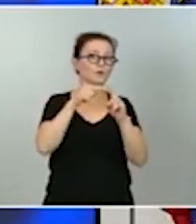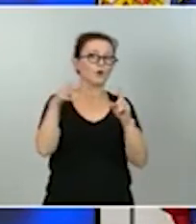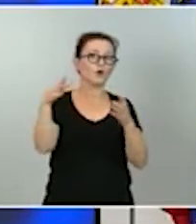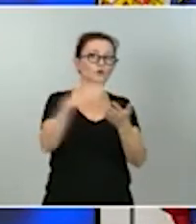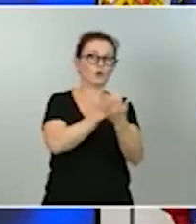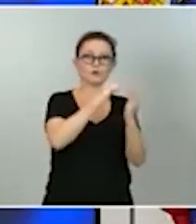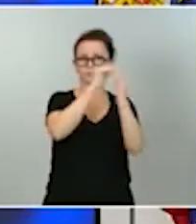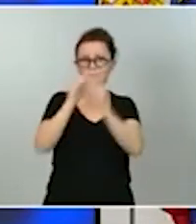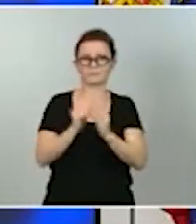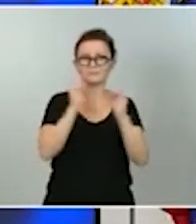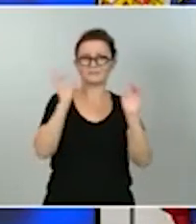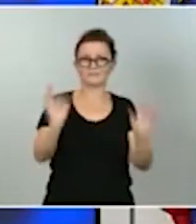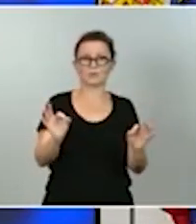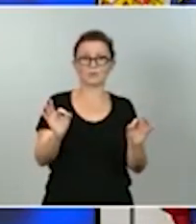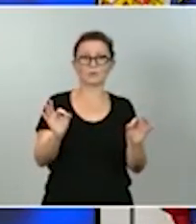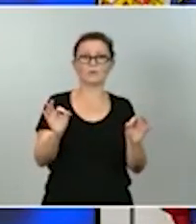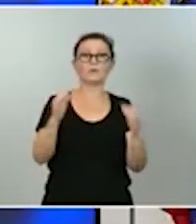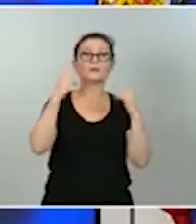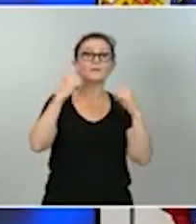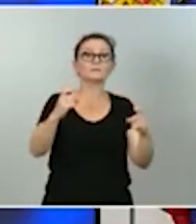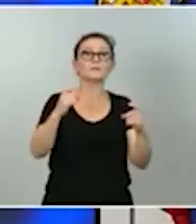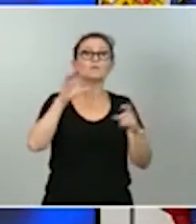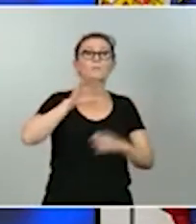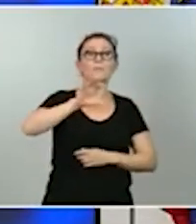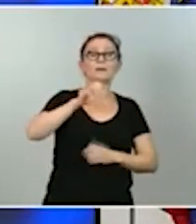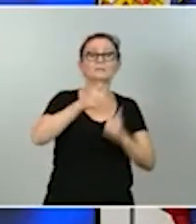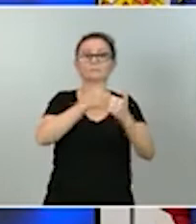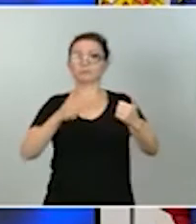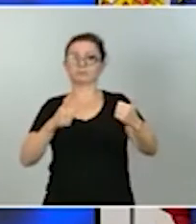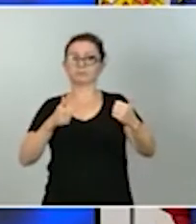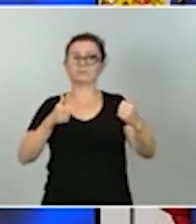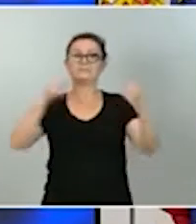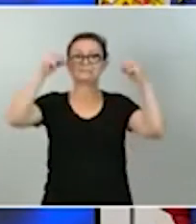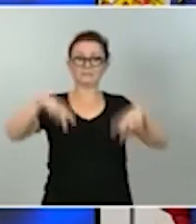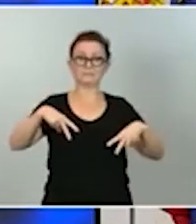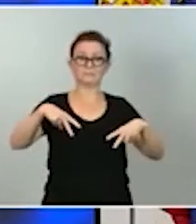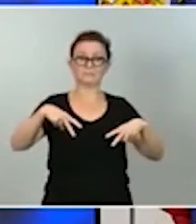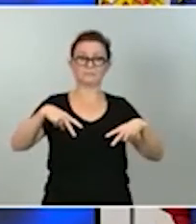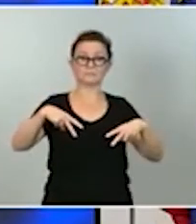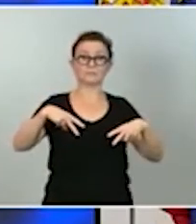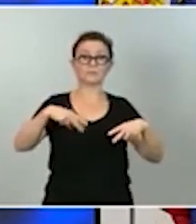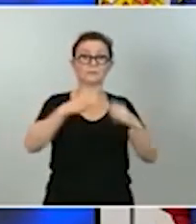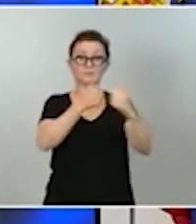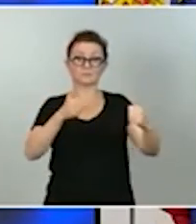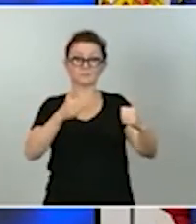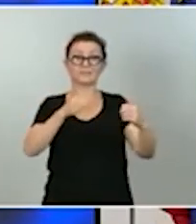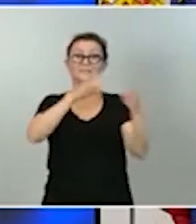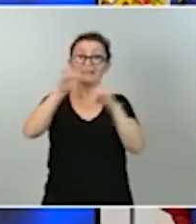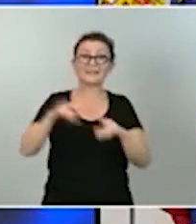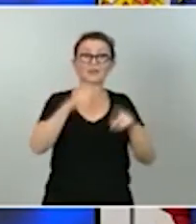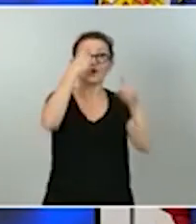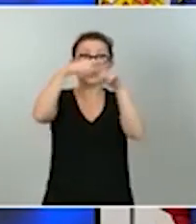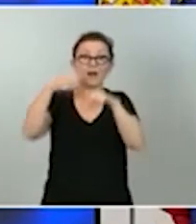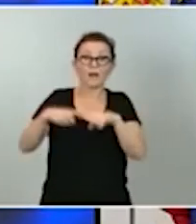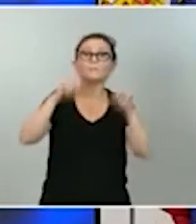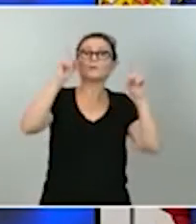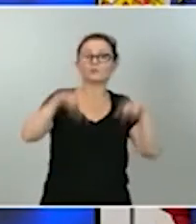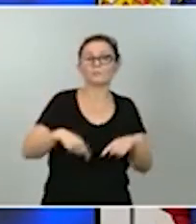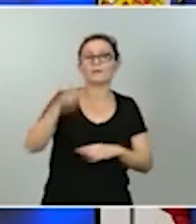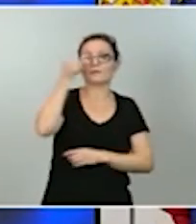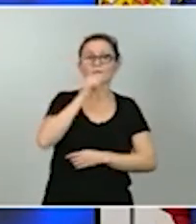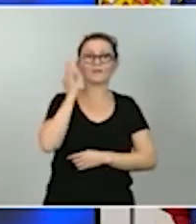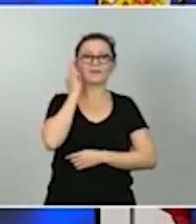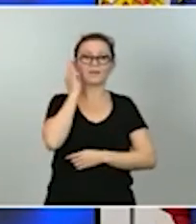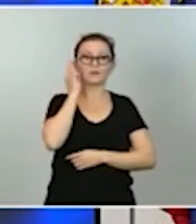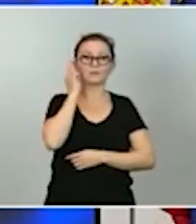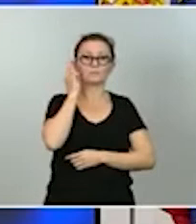necesitamos un país sin brechas y la mayor brecha que existe ahora mismo en nuestro país además de la territorial es la brecha de género necesitamos y queremos construir